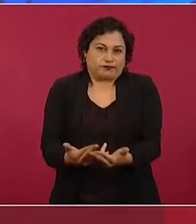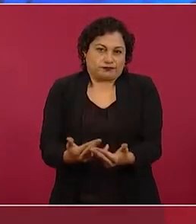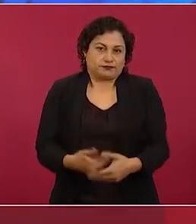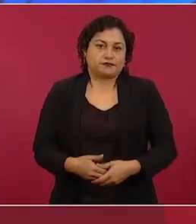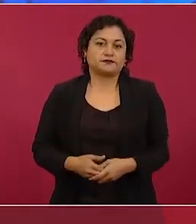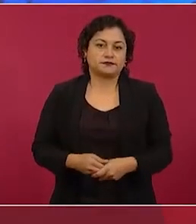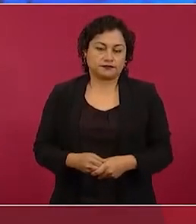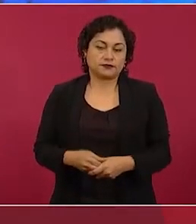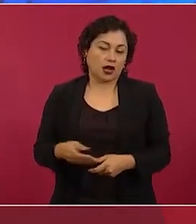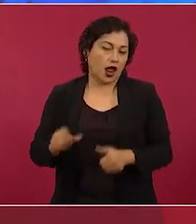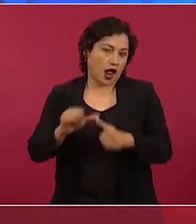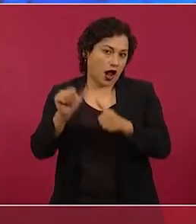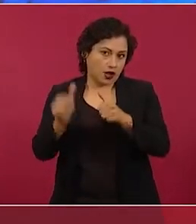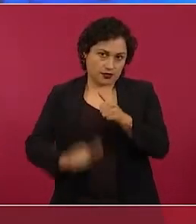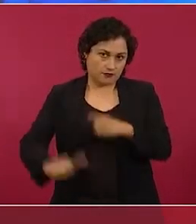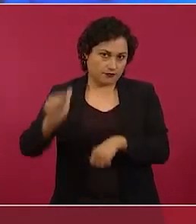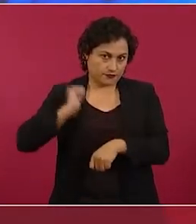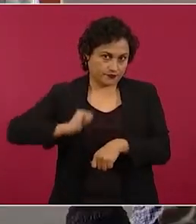prehispánico.